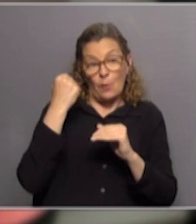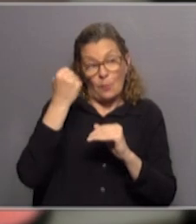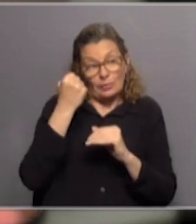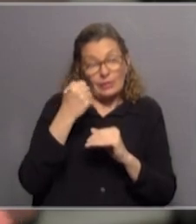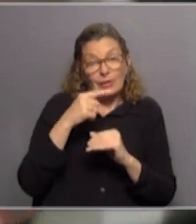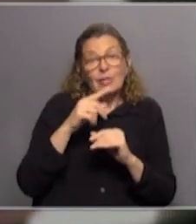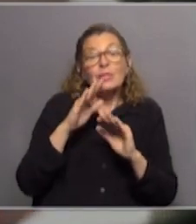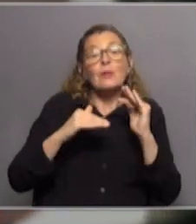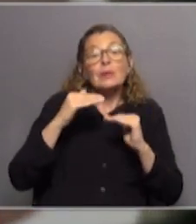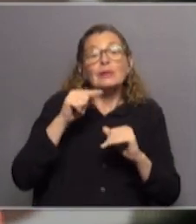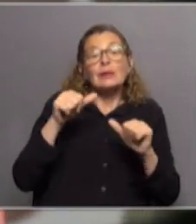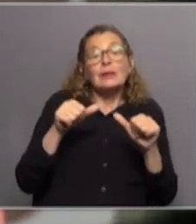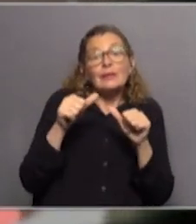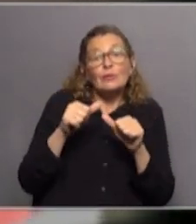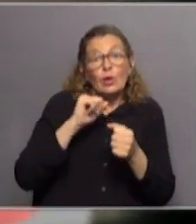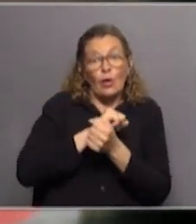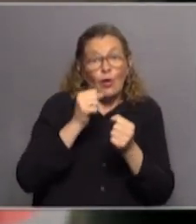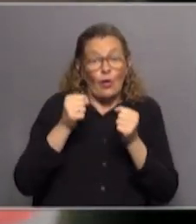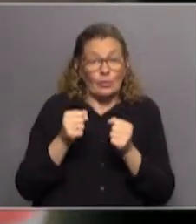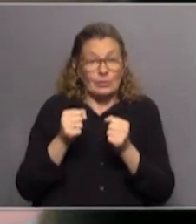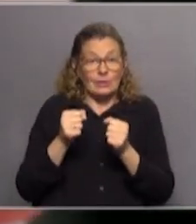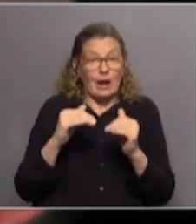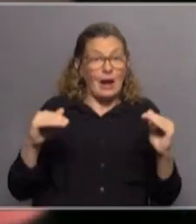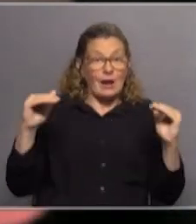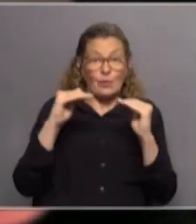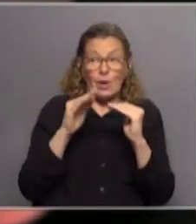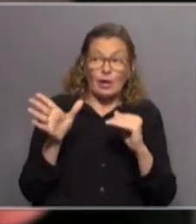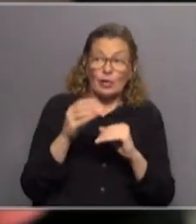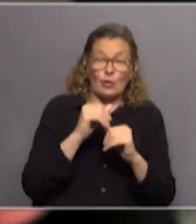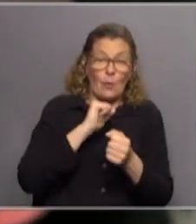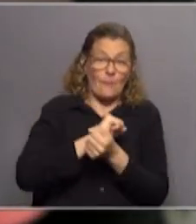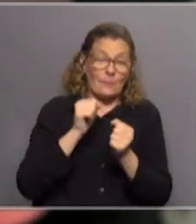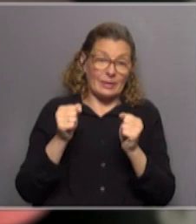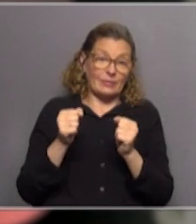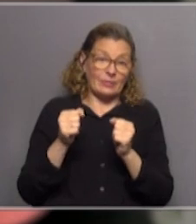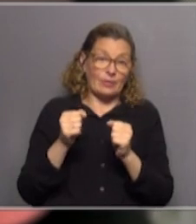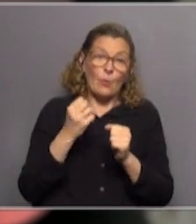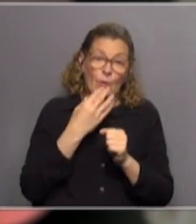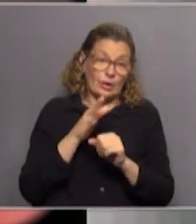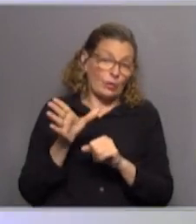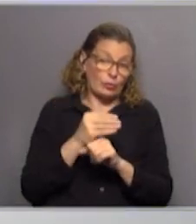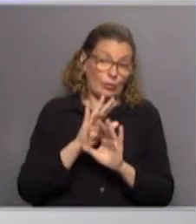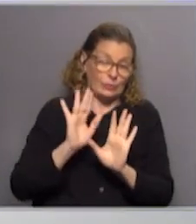delito y las condiciones carcelarias, al igual que todos los presos, deberían ser en buenas condiciones.